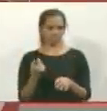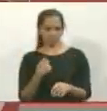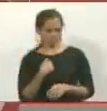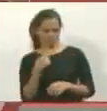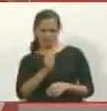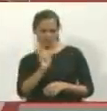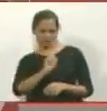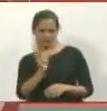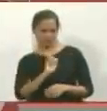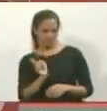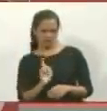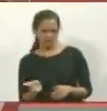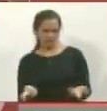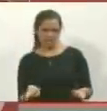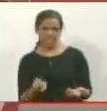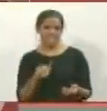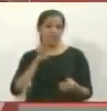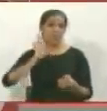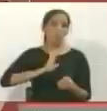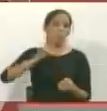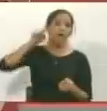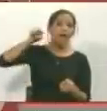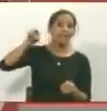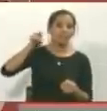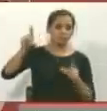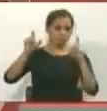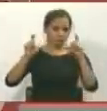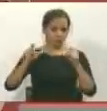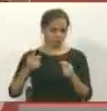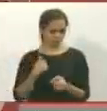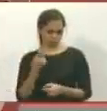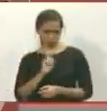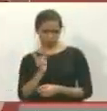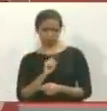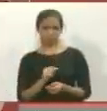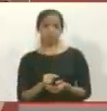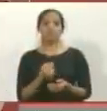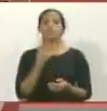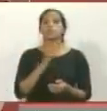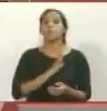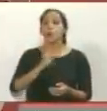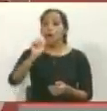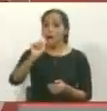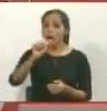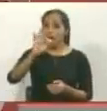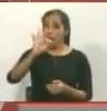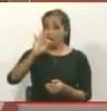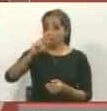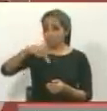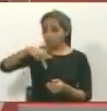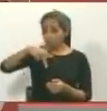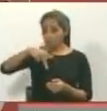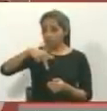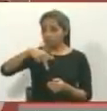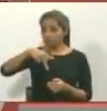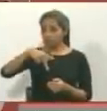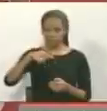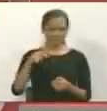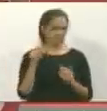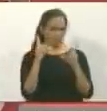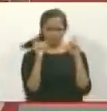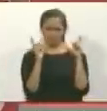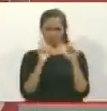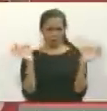que eso era de ellos. Dice el propio AFP que ellos no habían